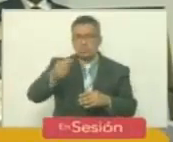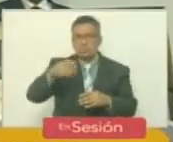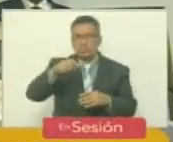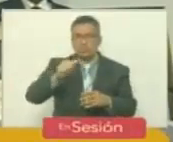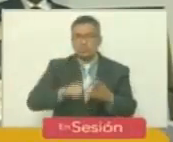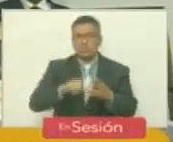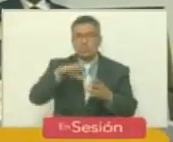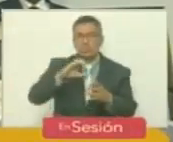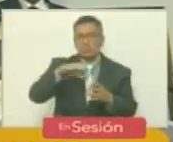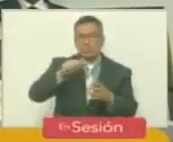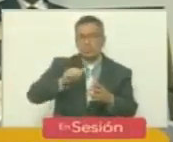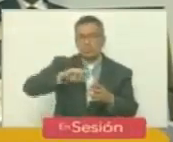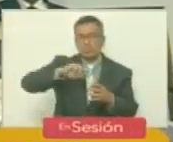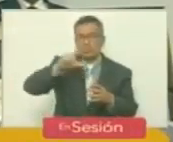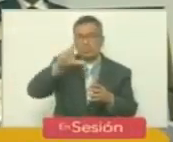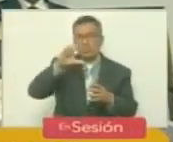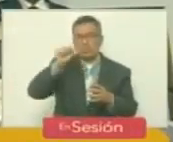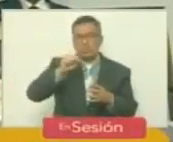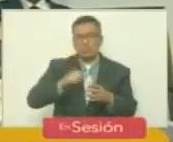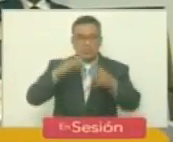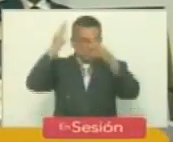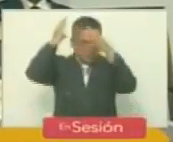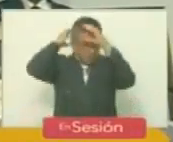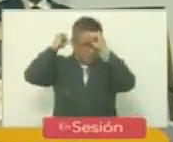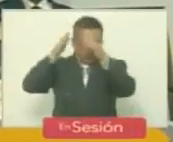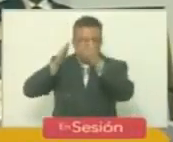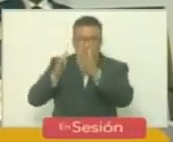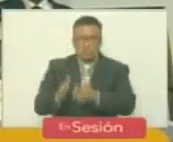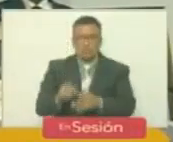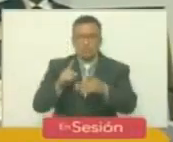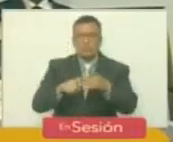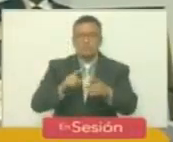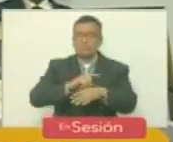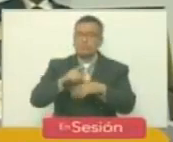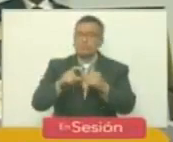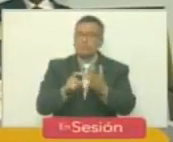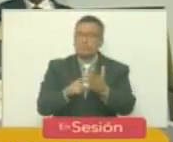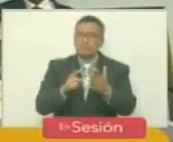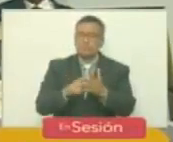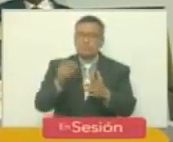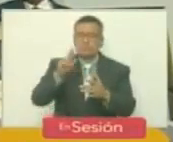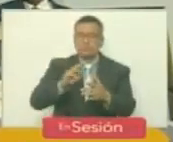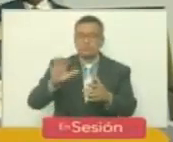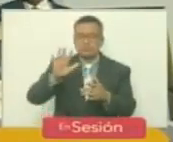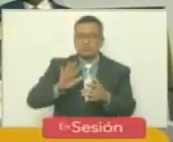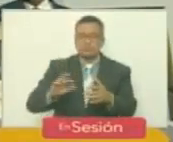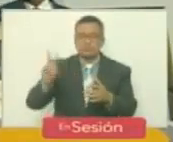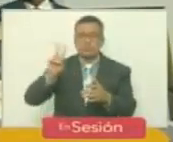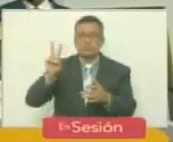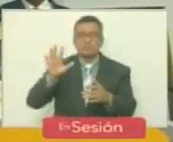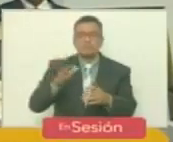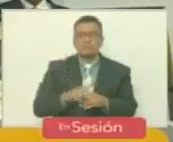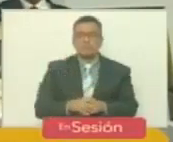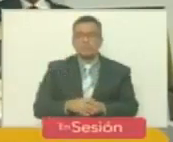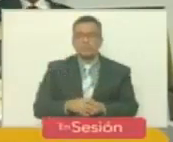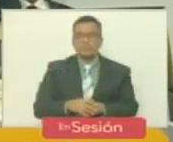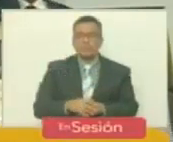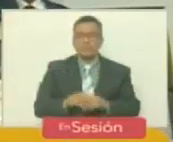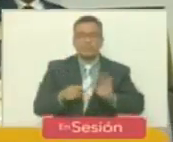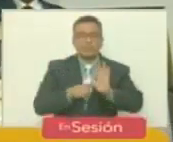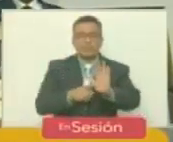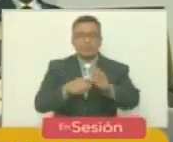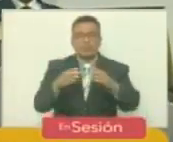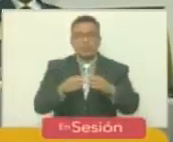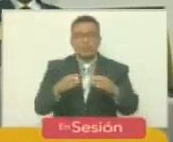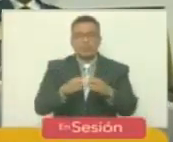Carlos José Mata Figueroa, como embajador extraordinario y plenipotenciario de la República Bolivariana de Venezuela ante el